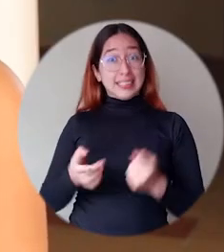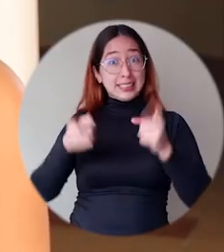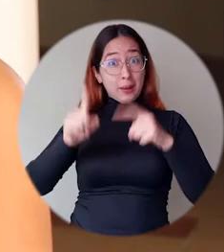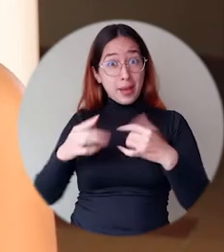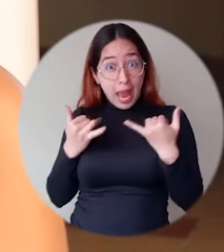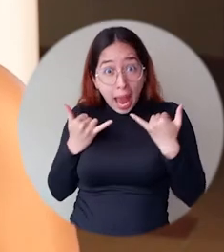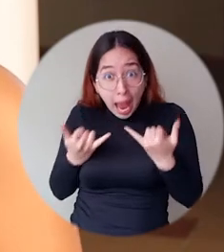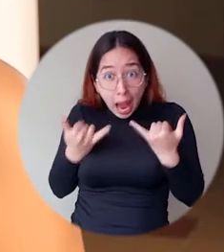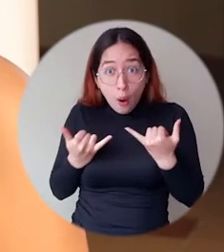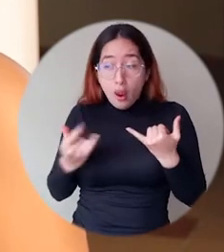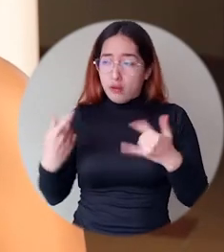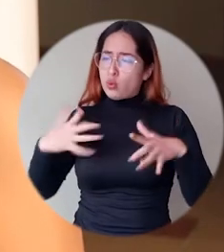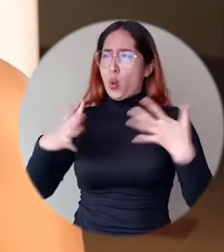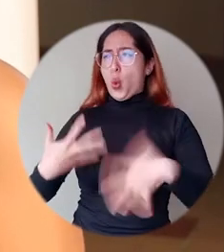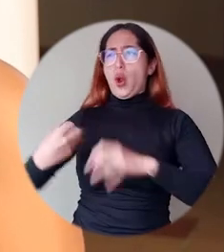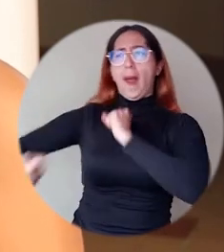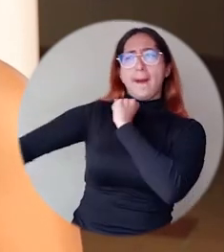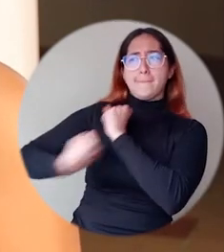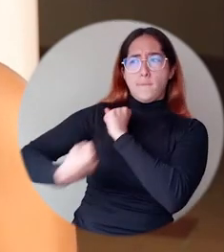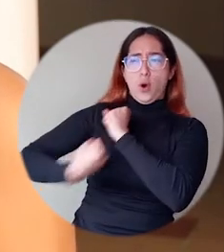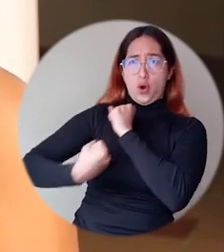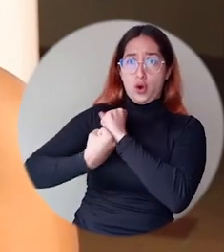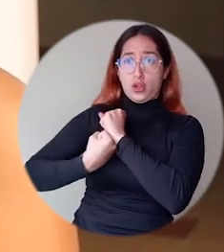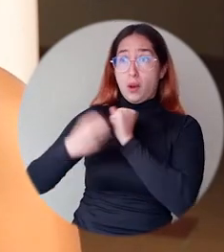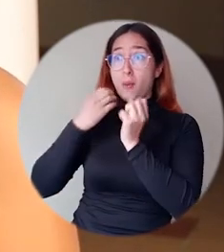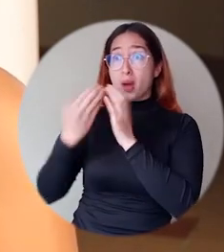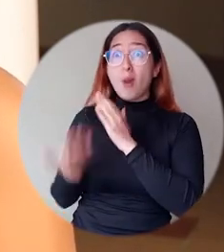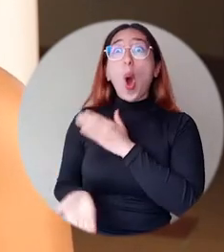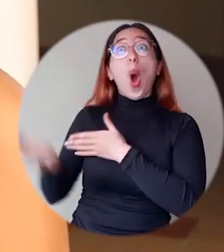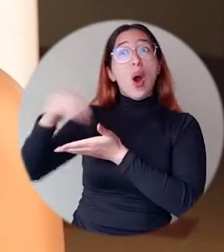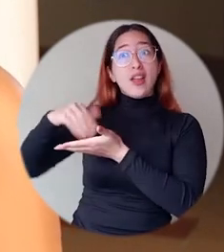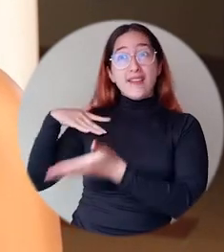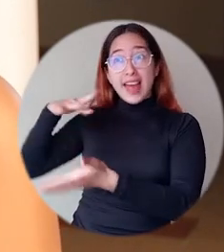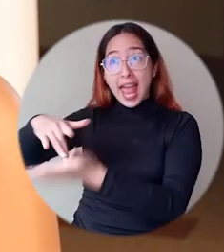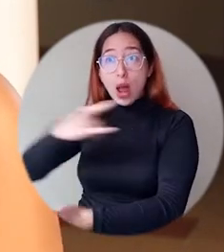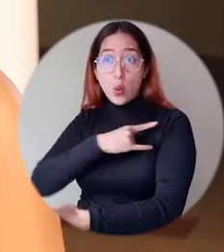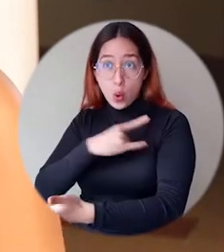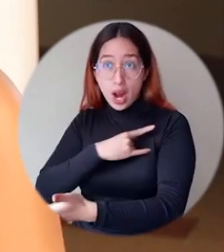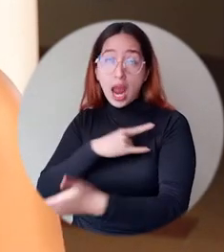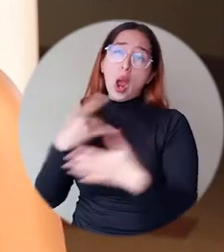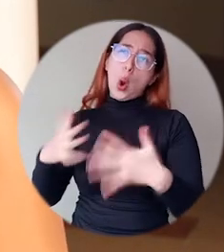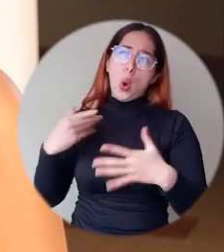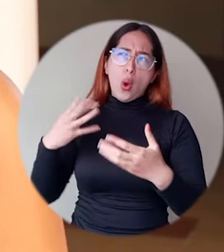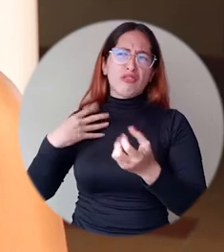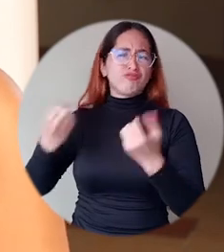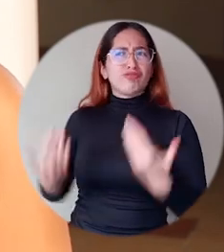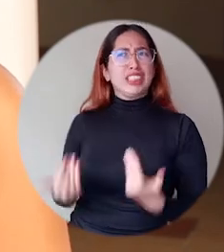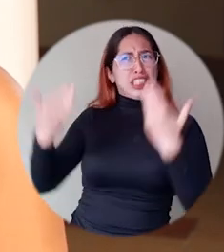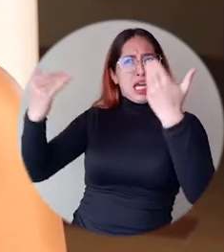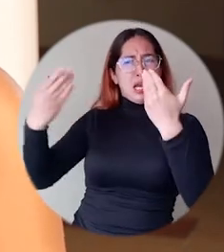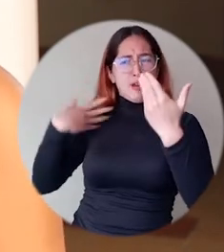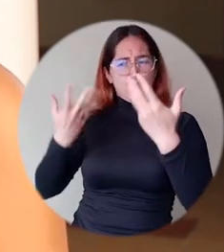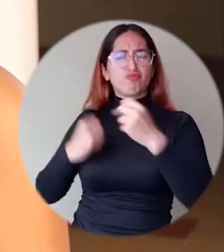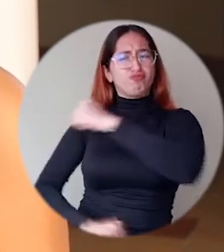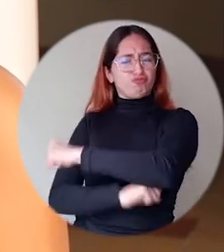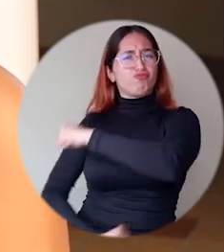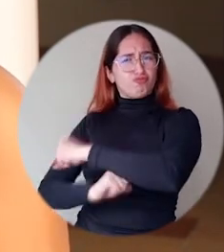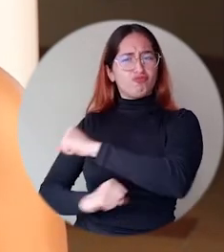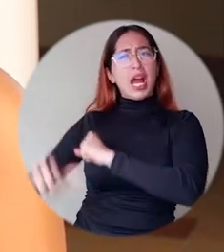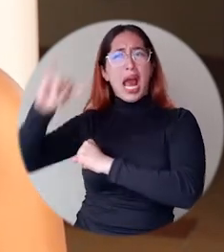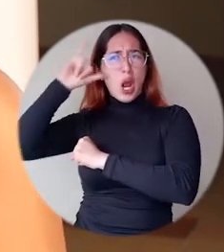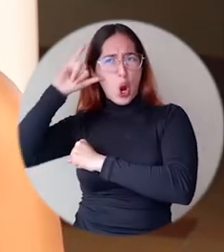permite tener como un apoyo para cuando regresemos a la presencialidad, tanto